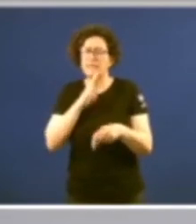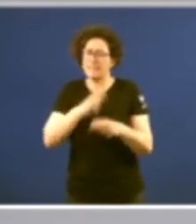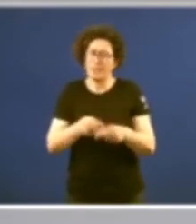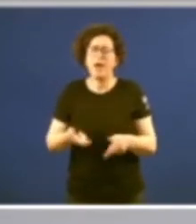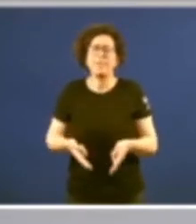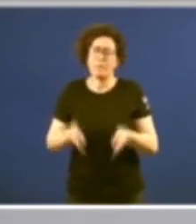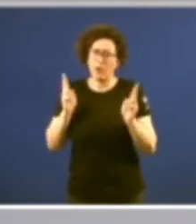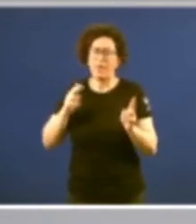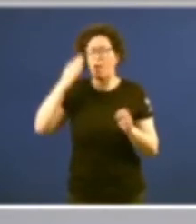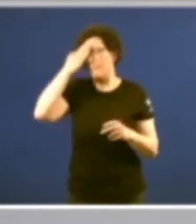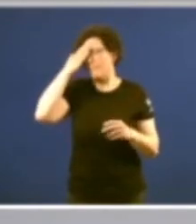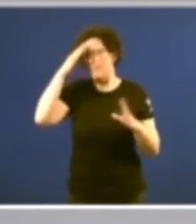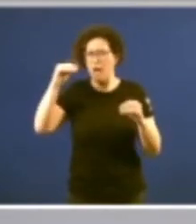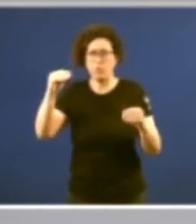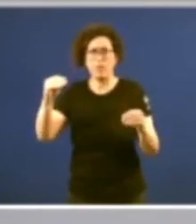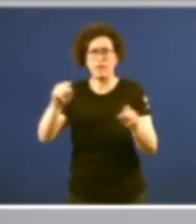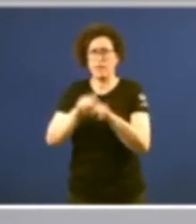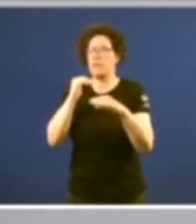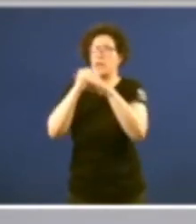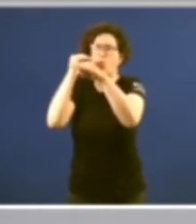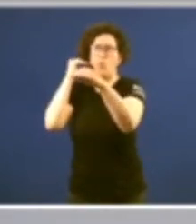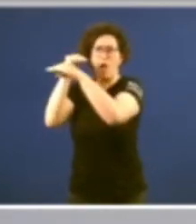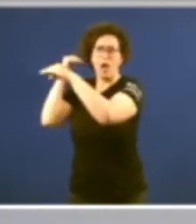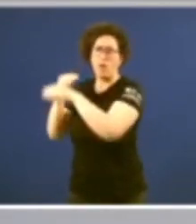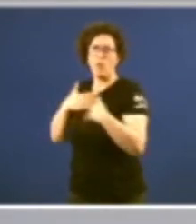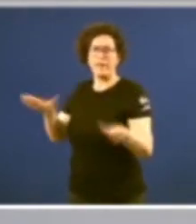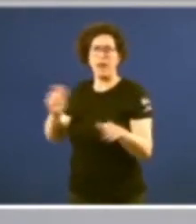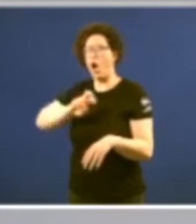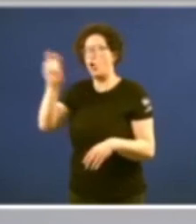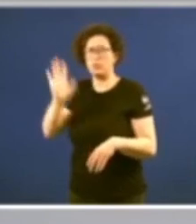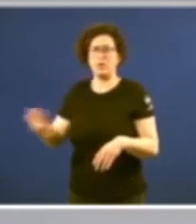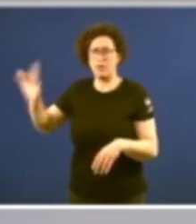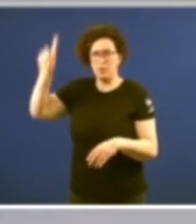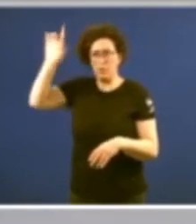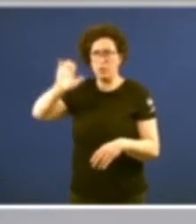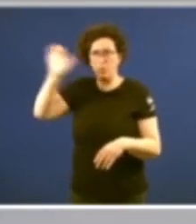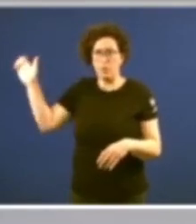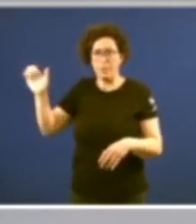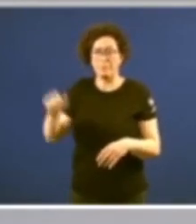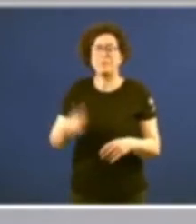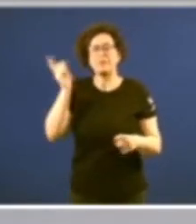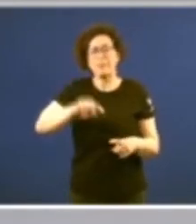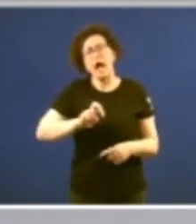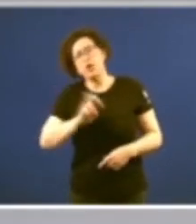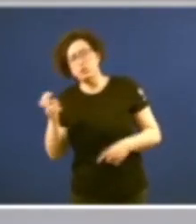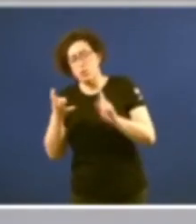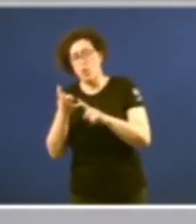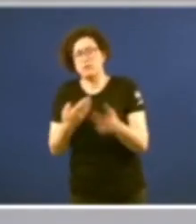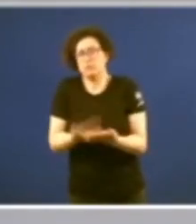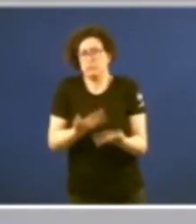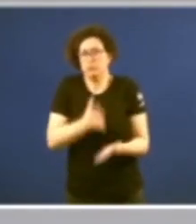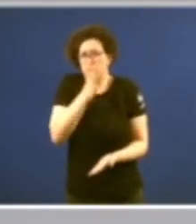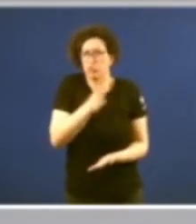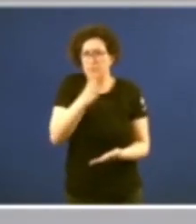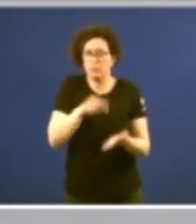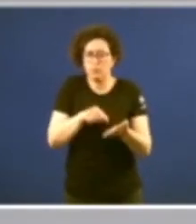homologable a calquera democracia occidental existe unha cuarta legitimación que ven